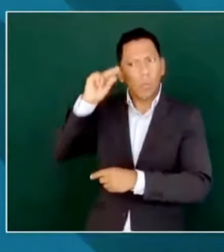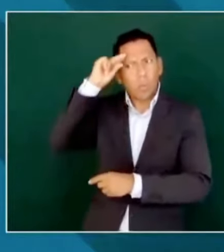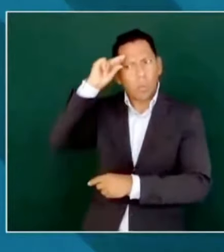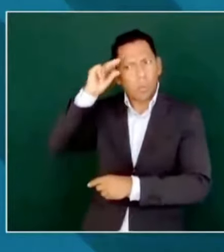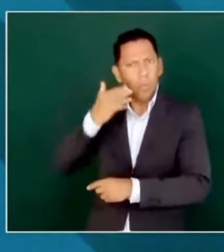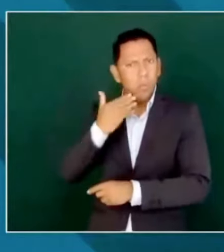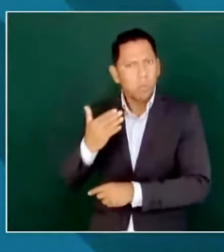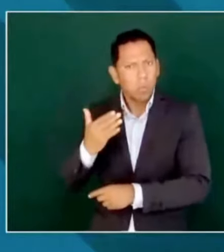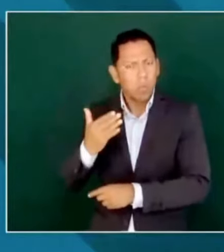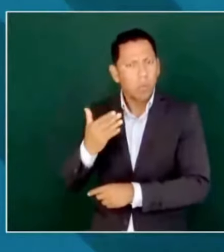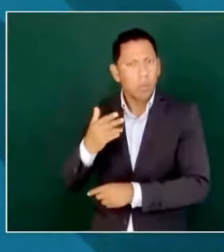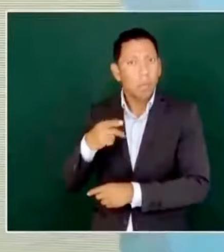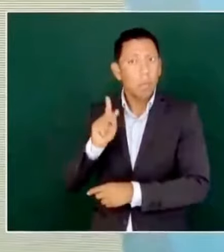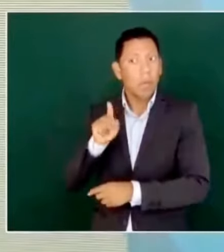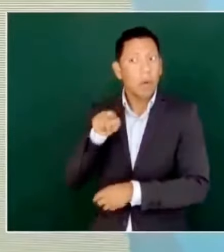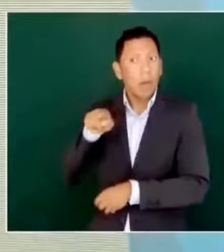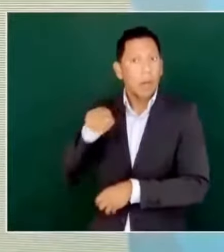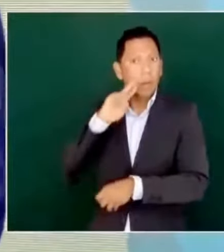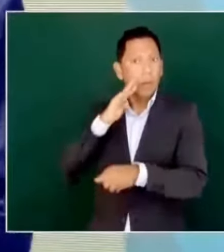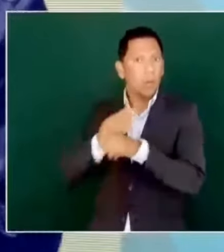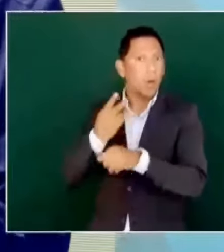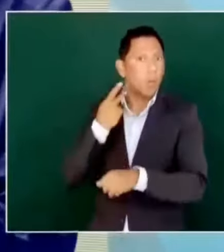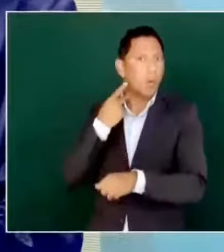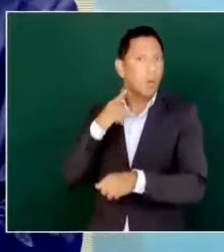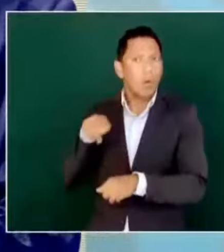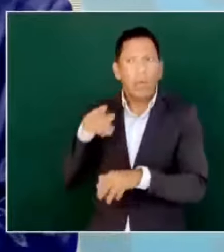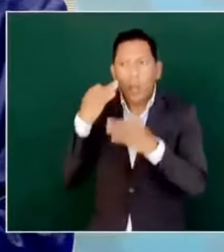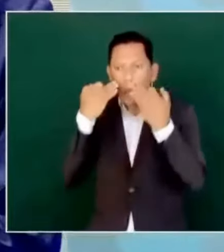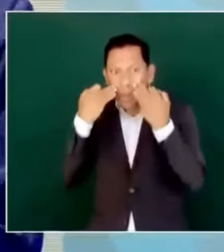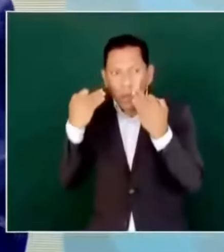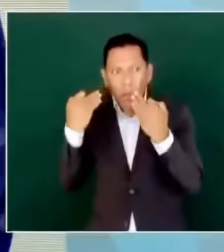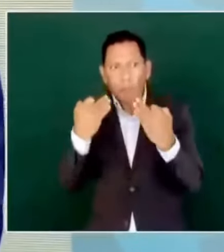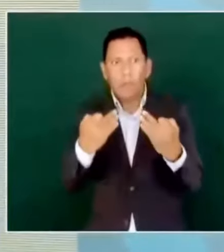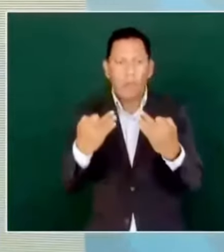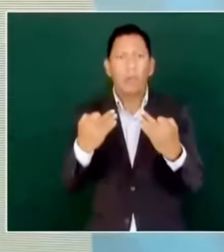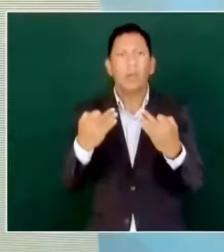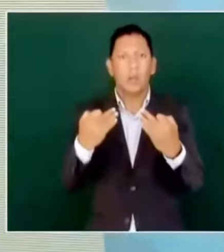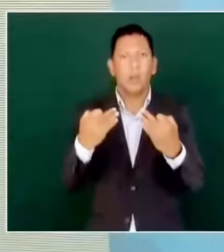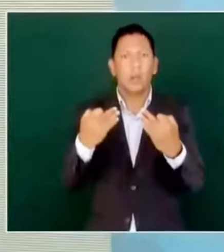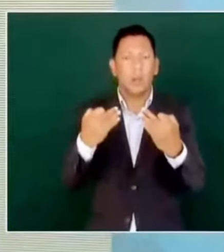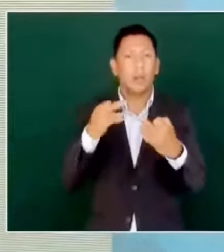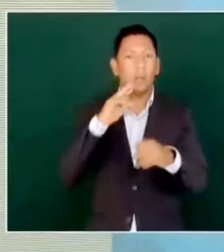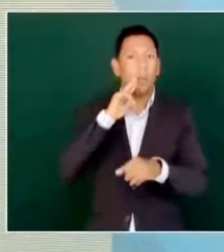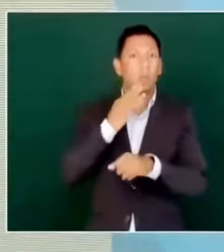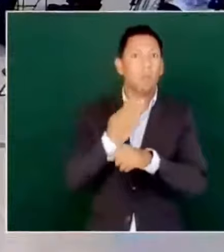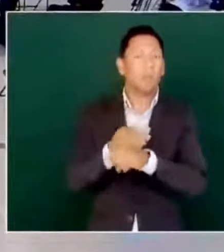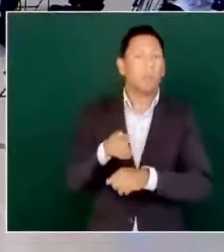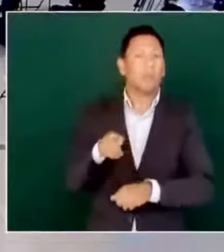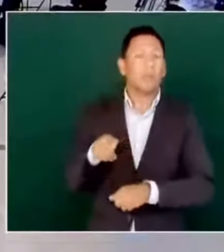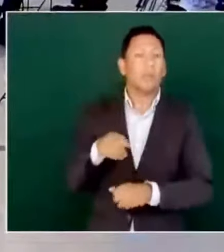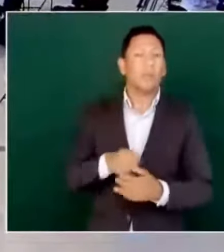tocó a él como procurador ver el caso de